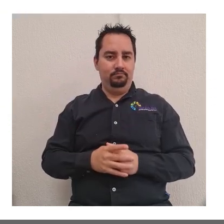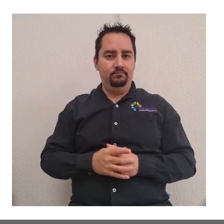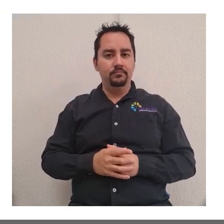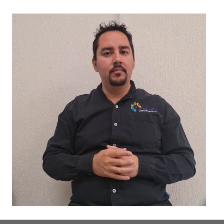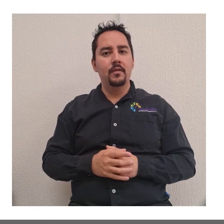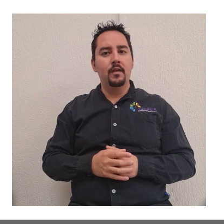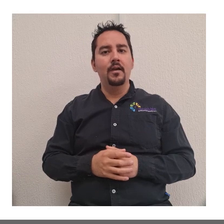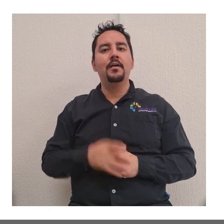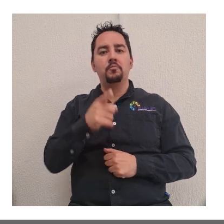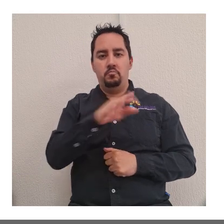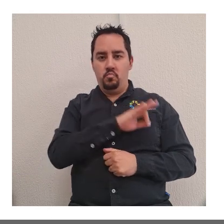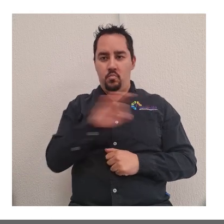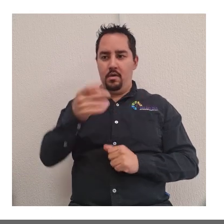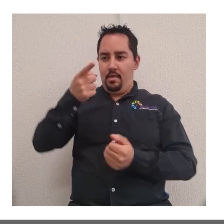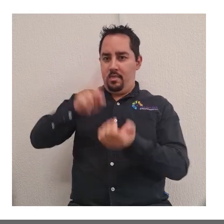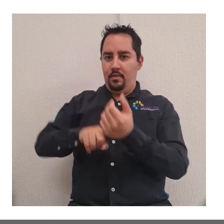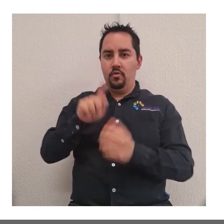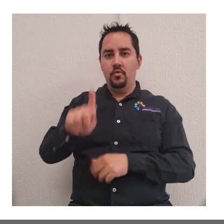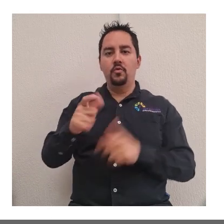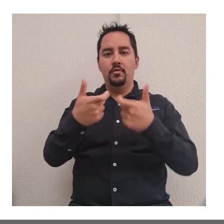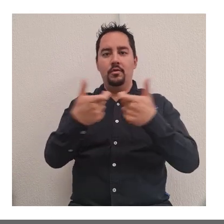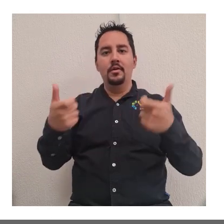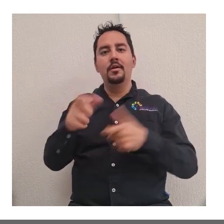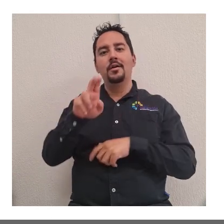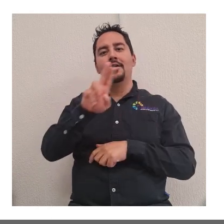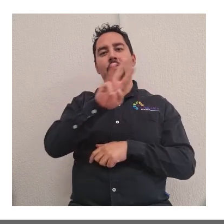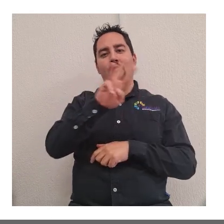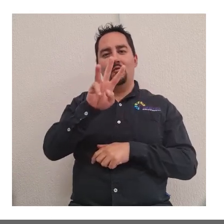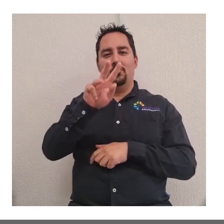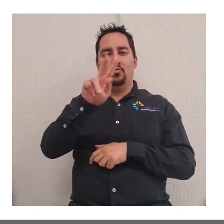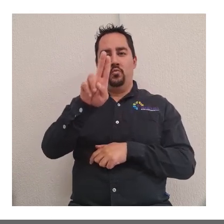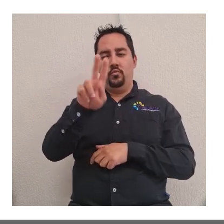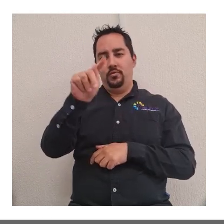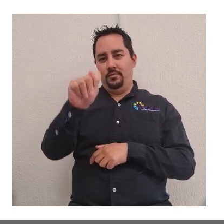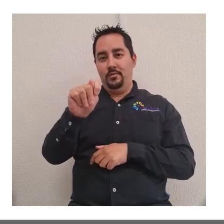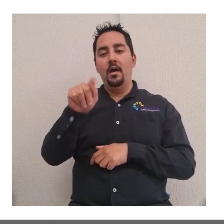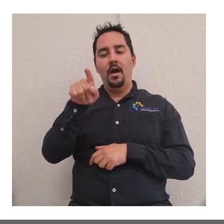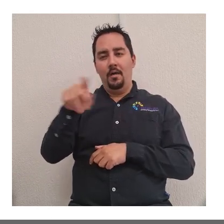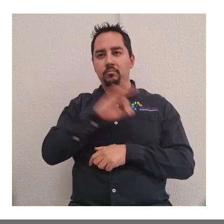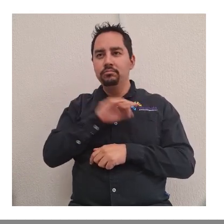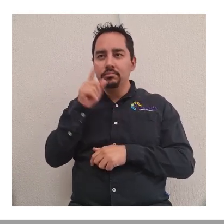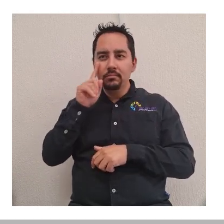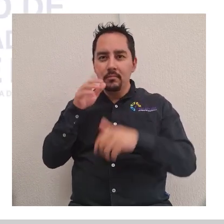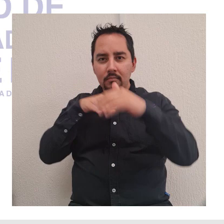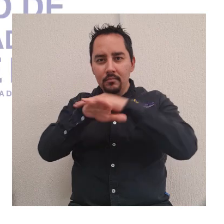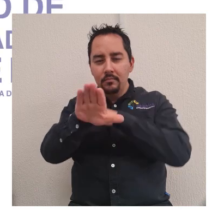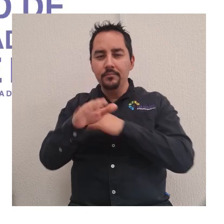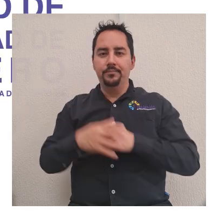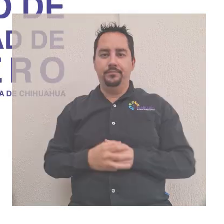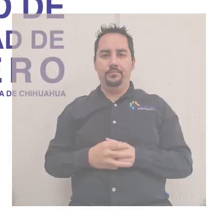género. Puedes consultarlo en el link que aparece en la página oficial de la universidad.